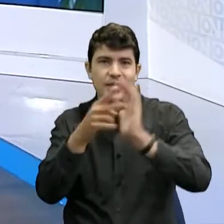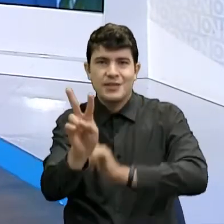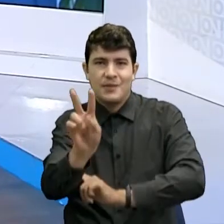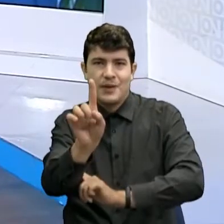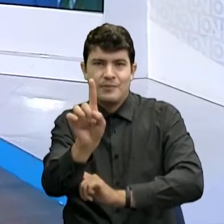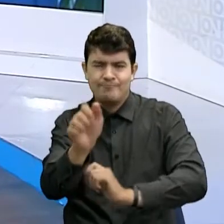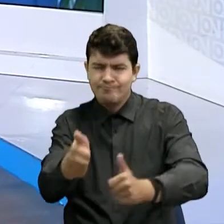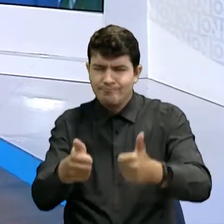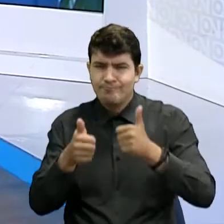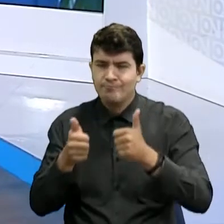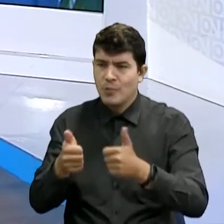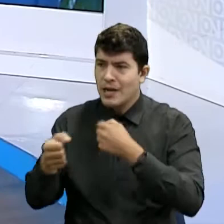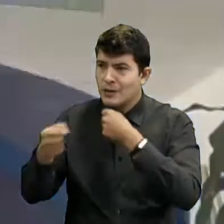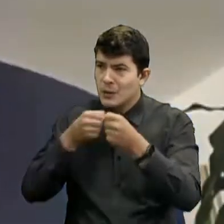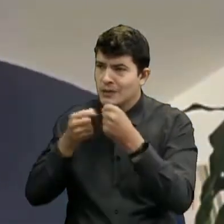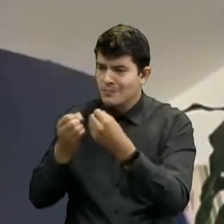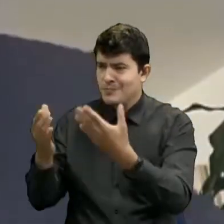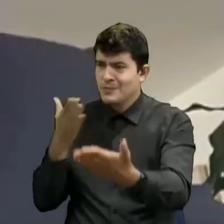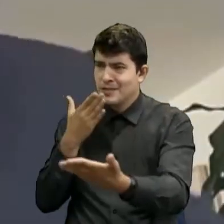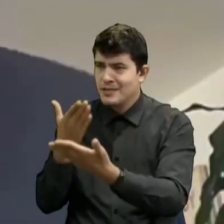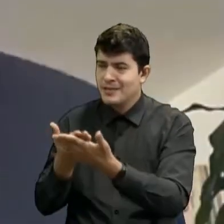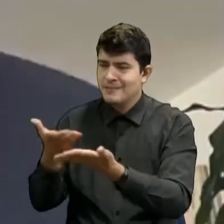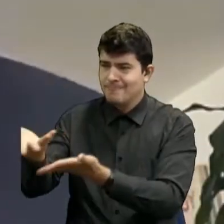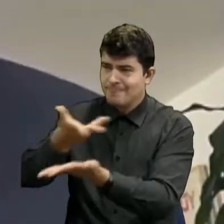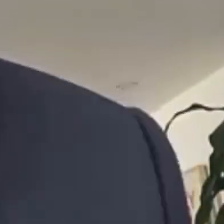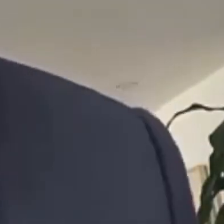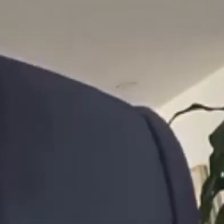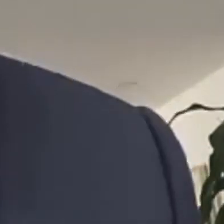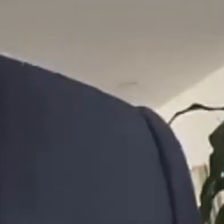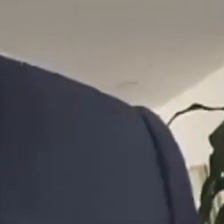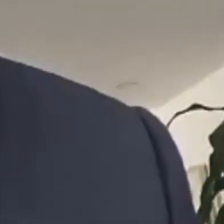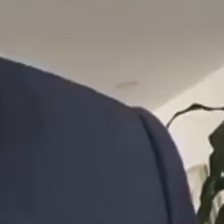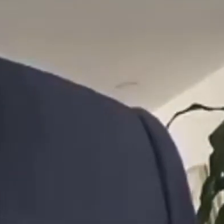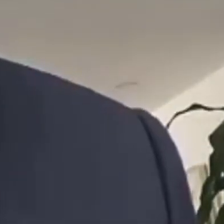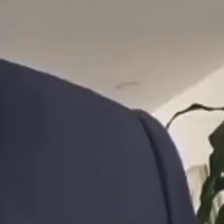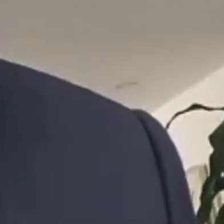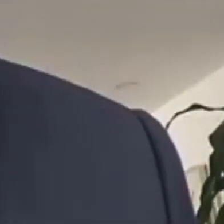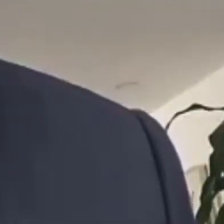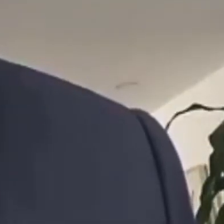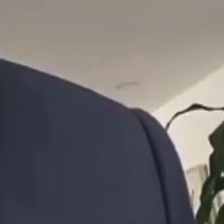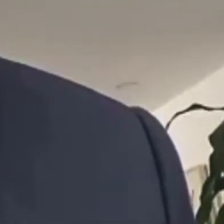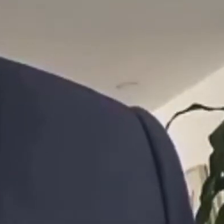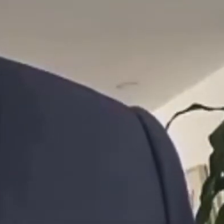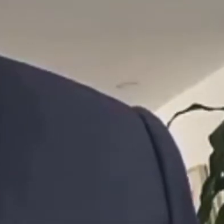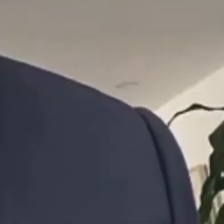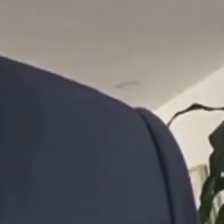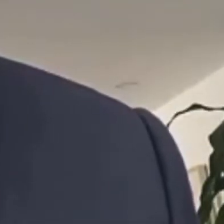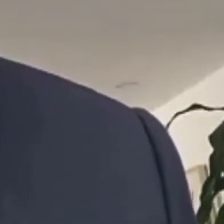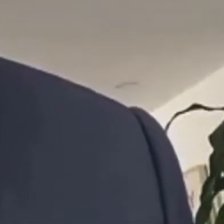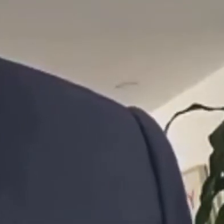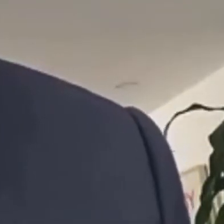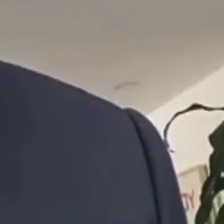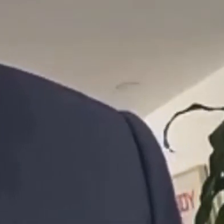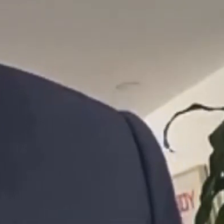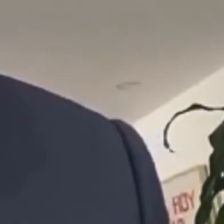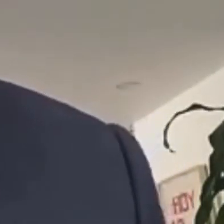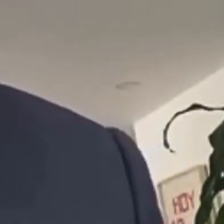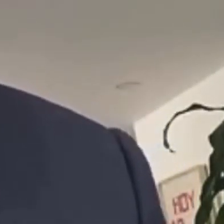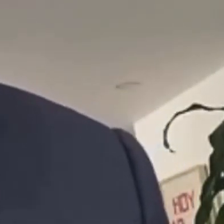benefician a Santander. Feliz tarde. Muchas gracias a ustedes. Un abrazo especial y me alegra mucho estar en Oriente Noticias en Canal 3. Gracias.